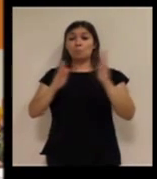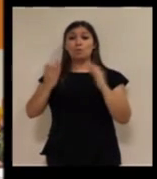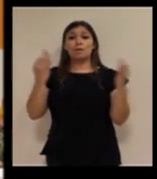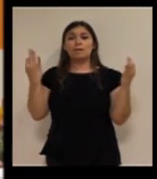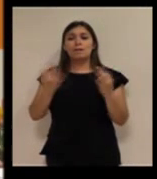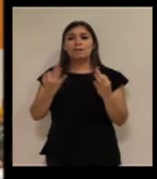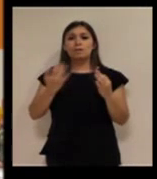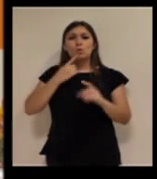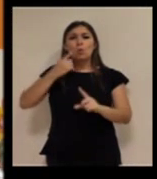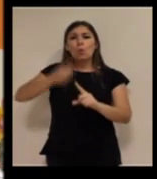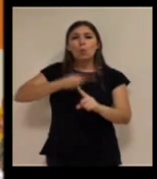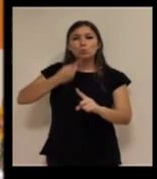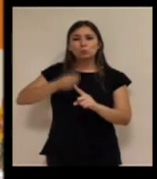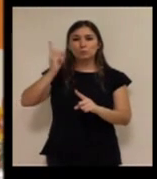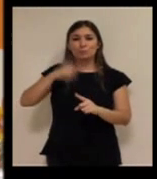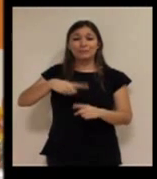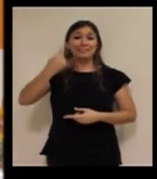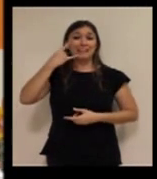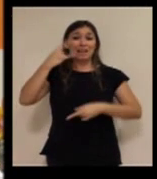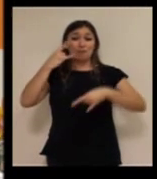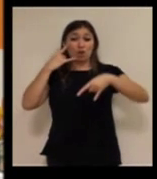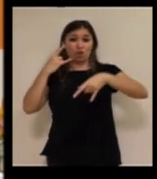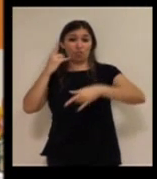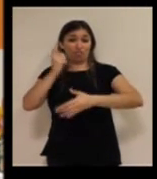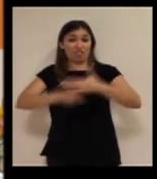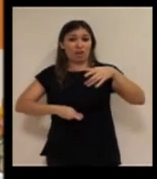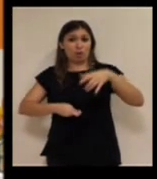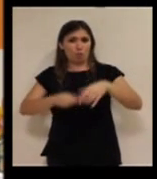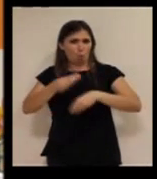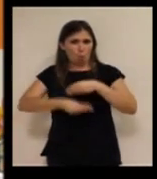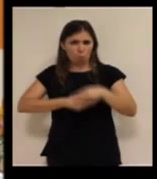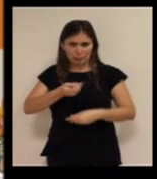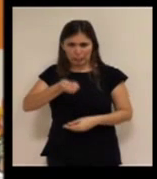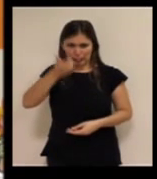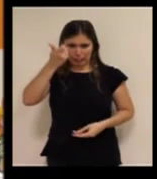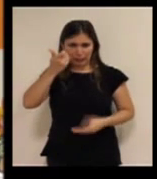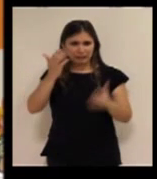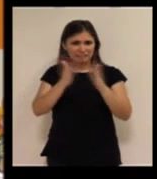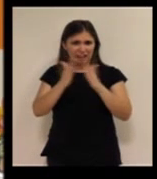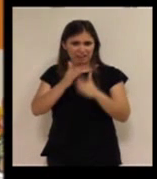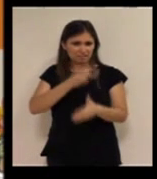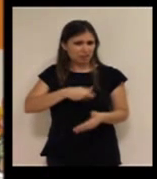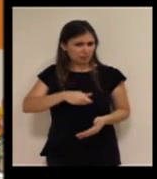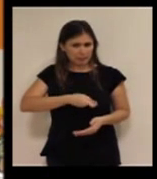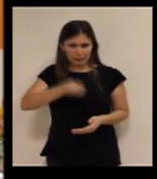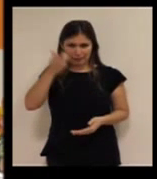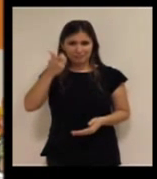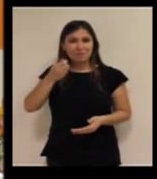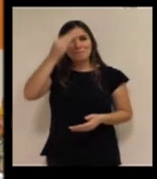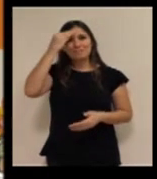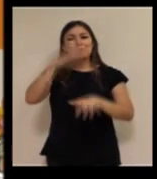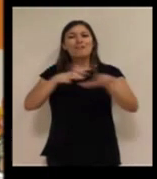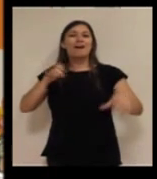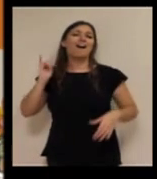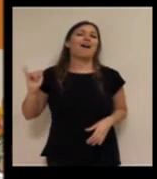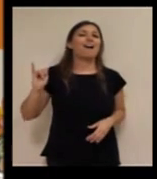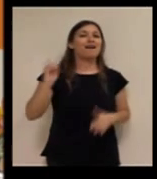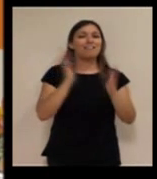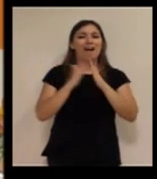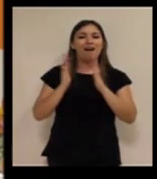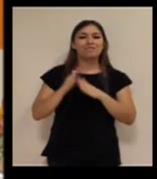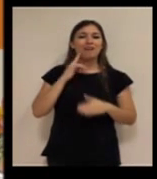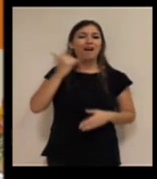siquiera el uso del teléfono fijo era algo habitual en los domicilios españoles, o sea, no todo el mundo tenía teléfono.